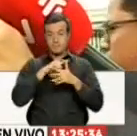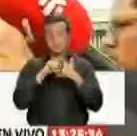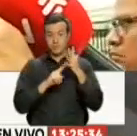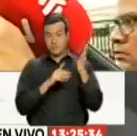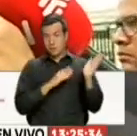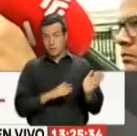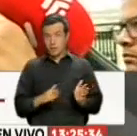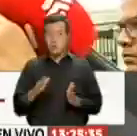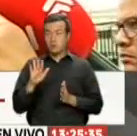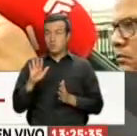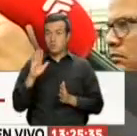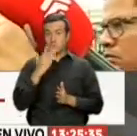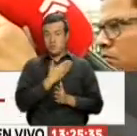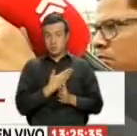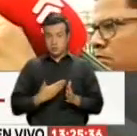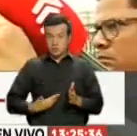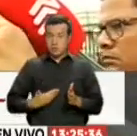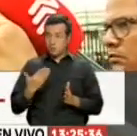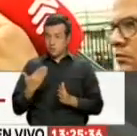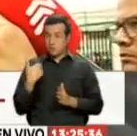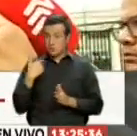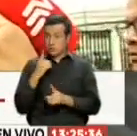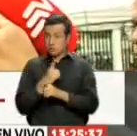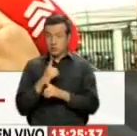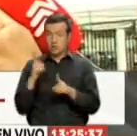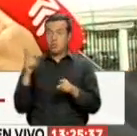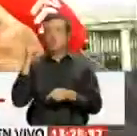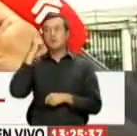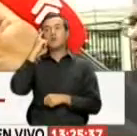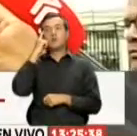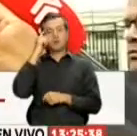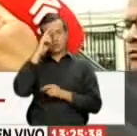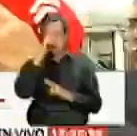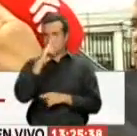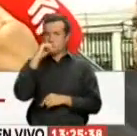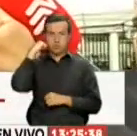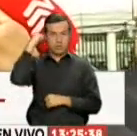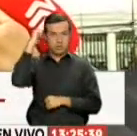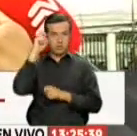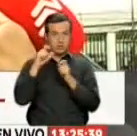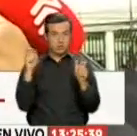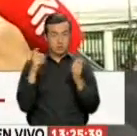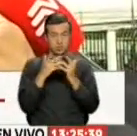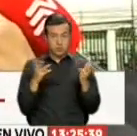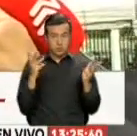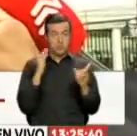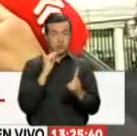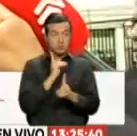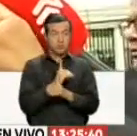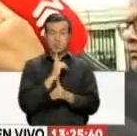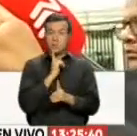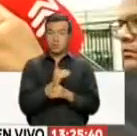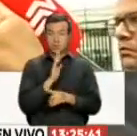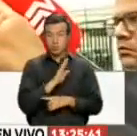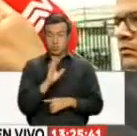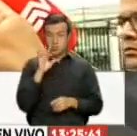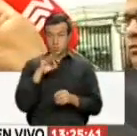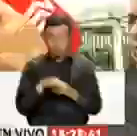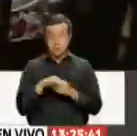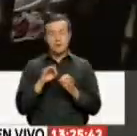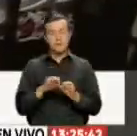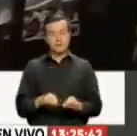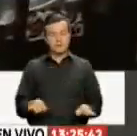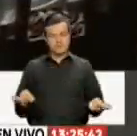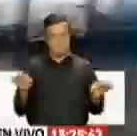condición física Empezando por el señor Presidente de la república Y para él Que se respete El derecho a los ciudadanos Con discapacidad De poder votar Es